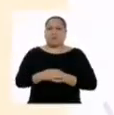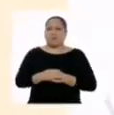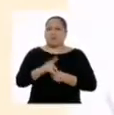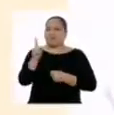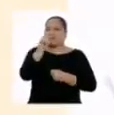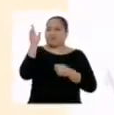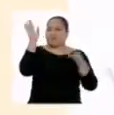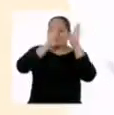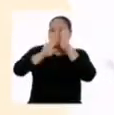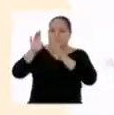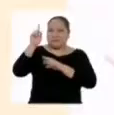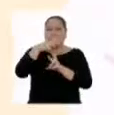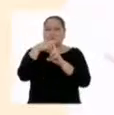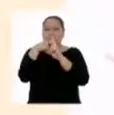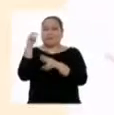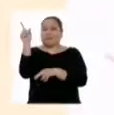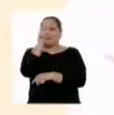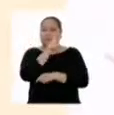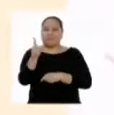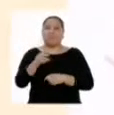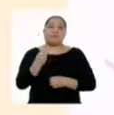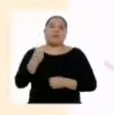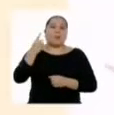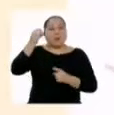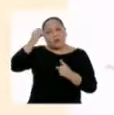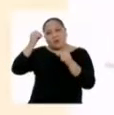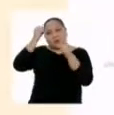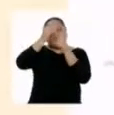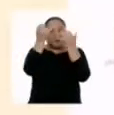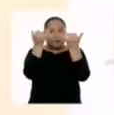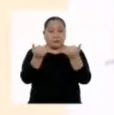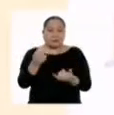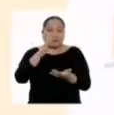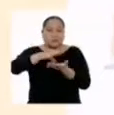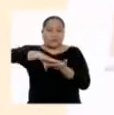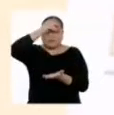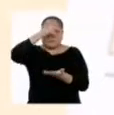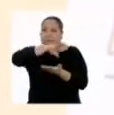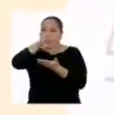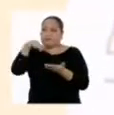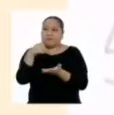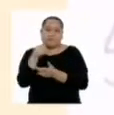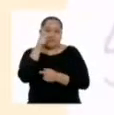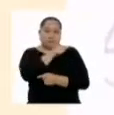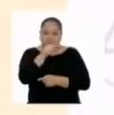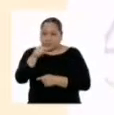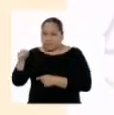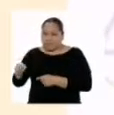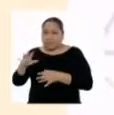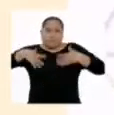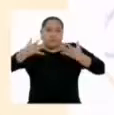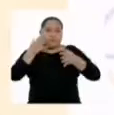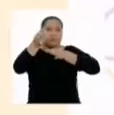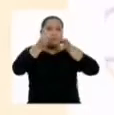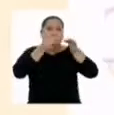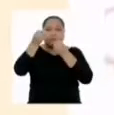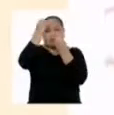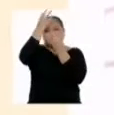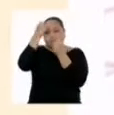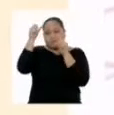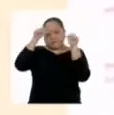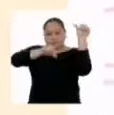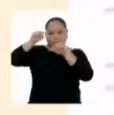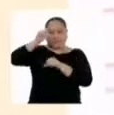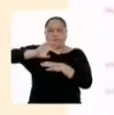No se preocupen si la respuesta es no, porque nuestro propósito de hoy es aprender todo sobre eso para poder explicar con información